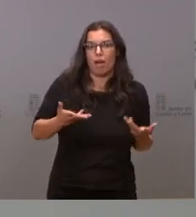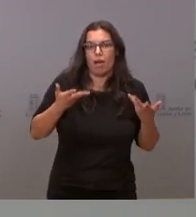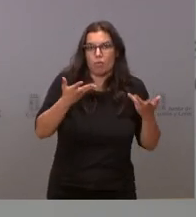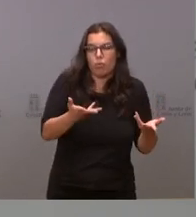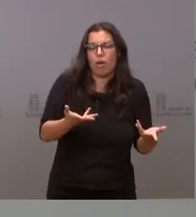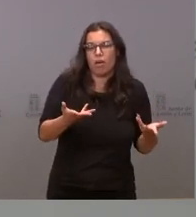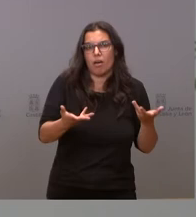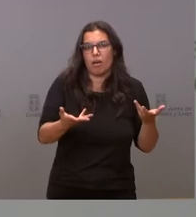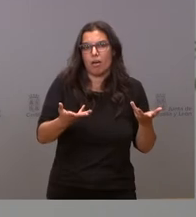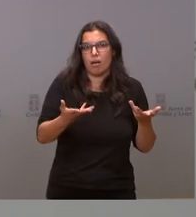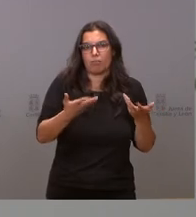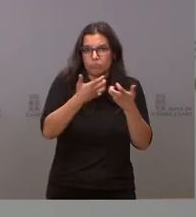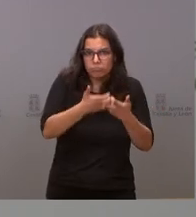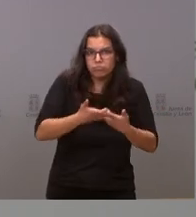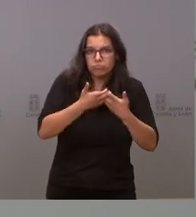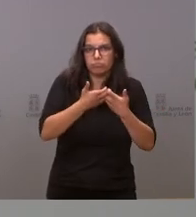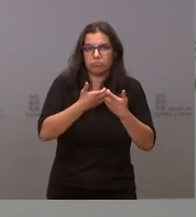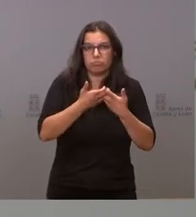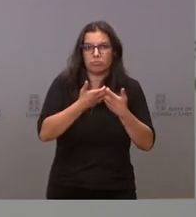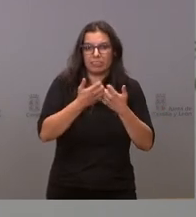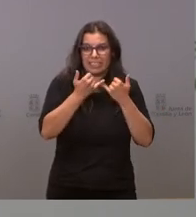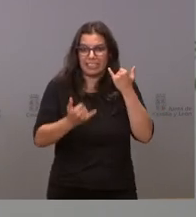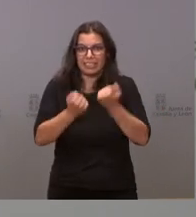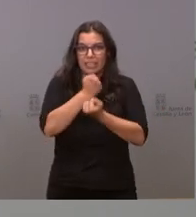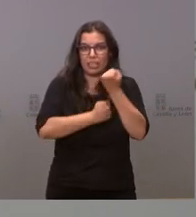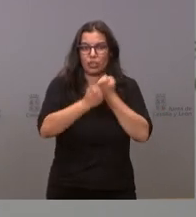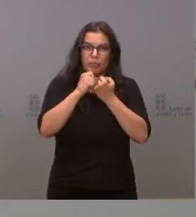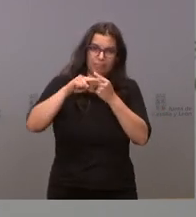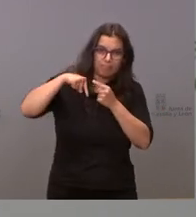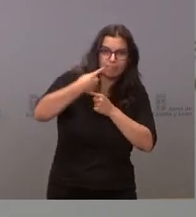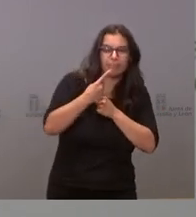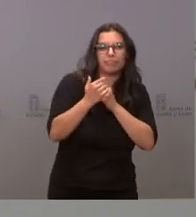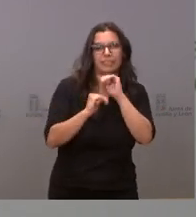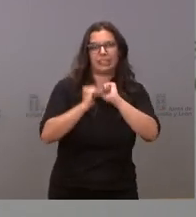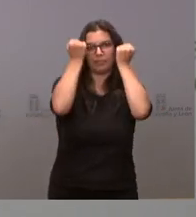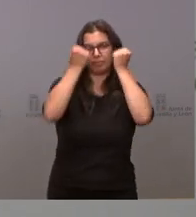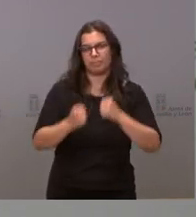en la lucha para salir de la crisis económica provocada de la pandemia.